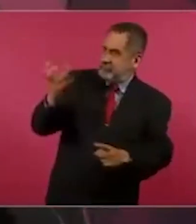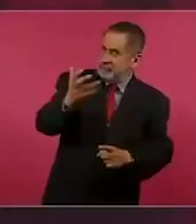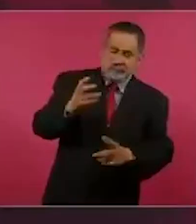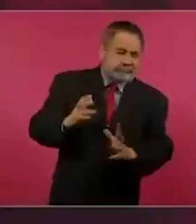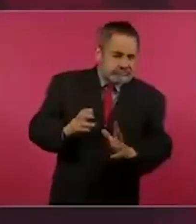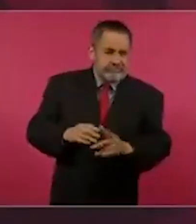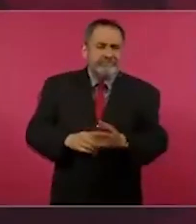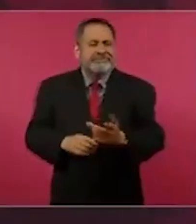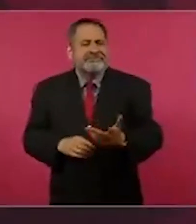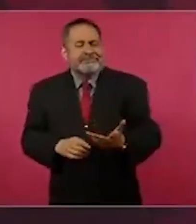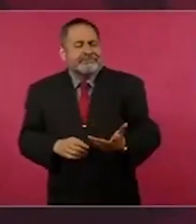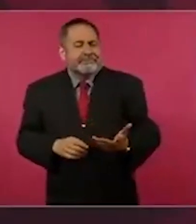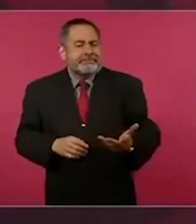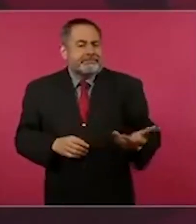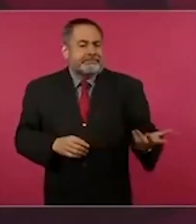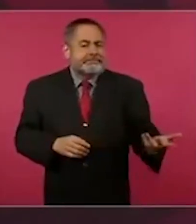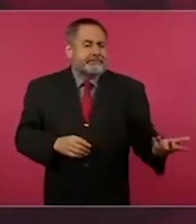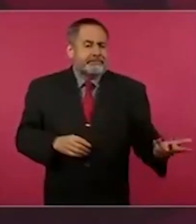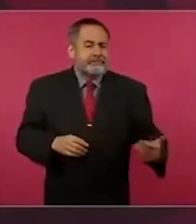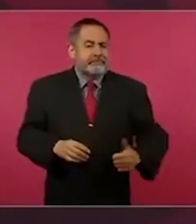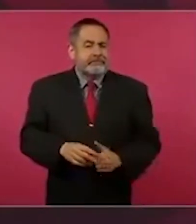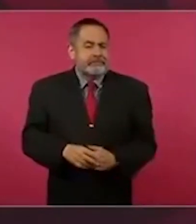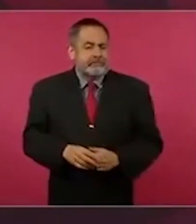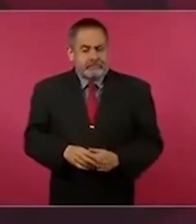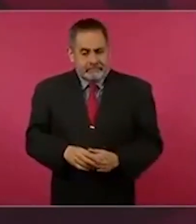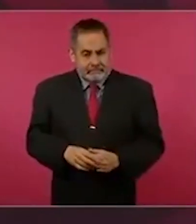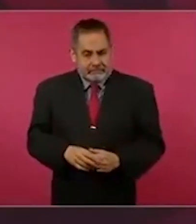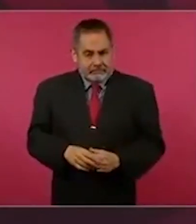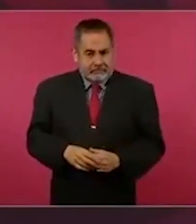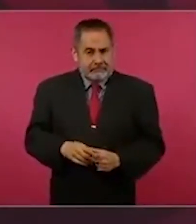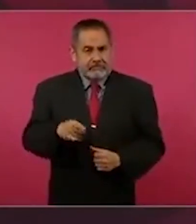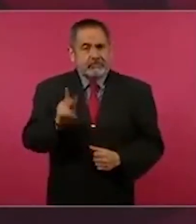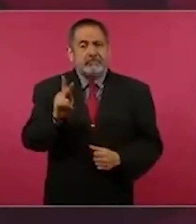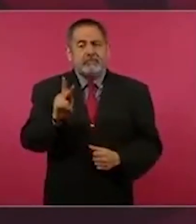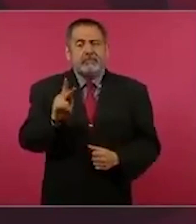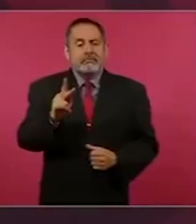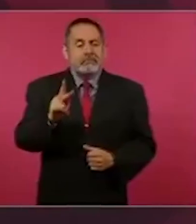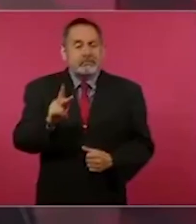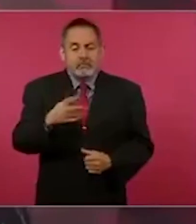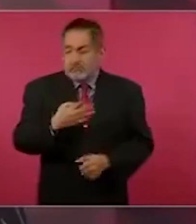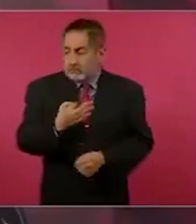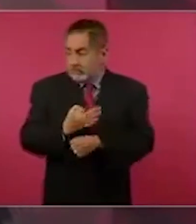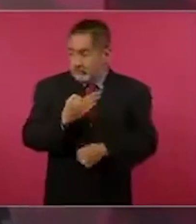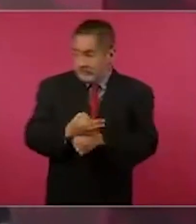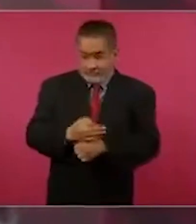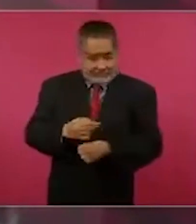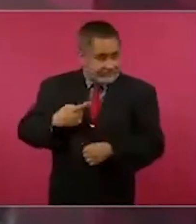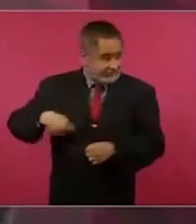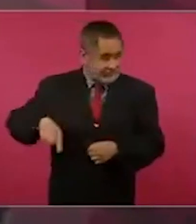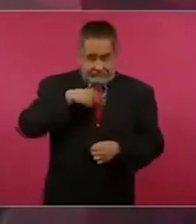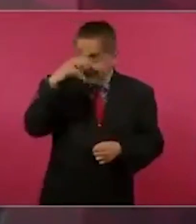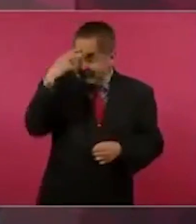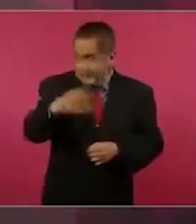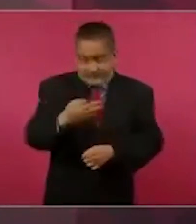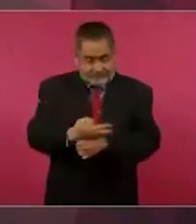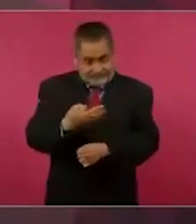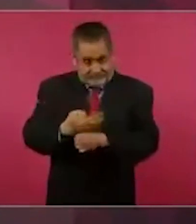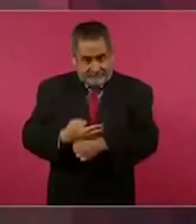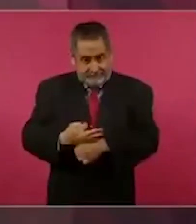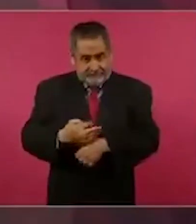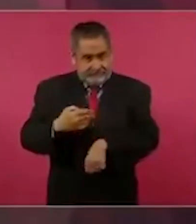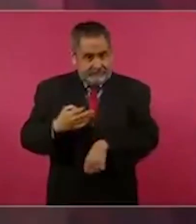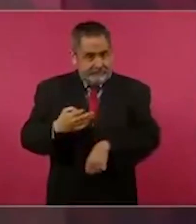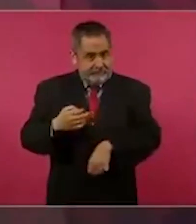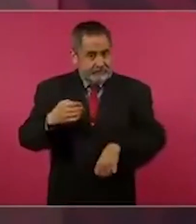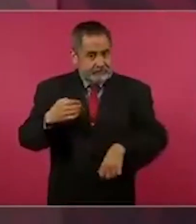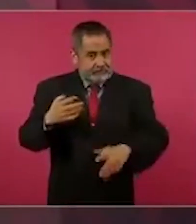Pero yo creo que en momentos como este, en el caso de nuestro país y